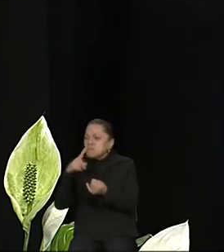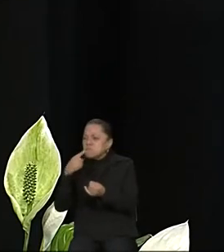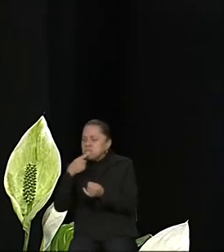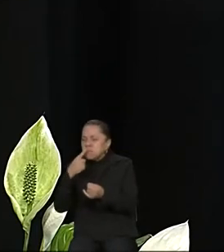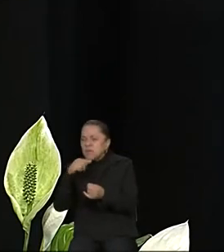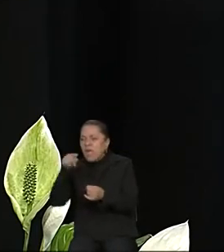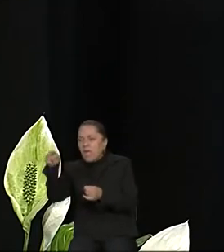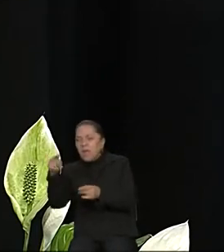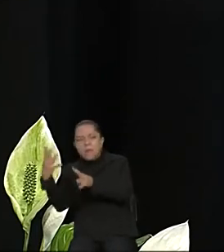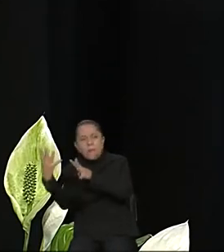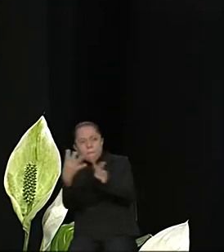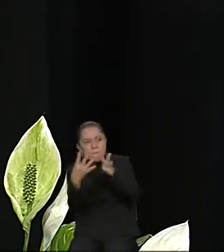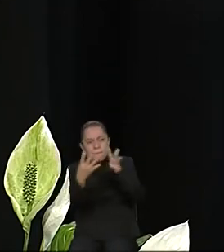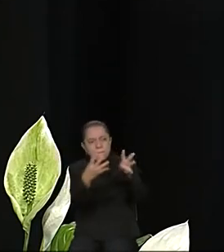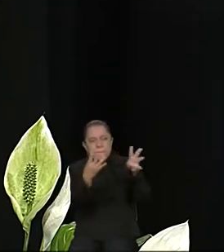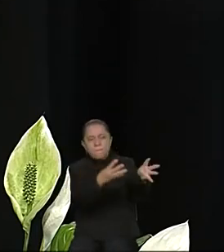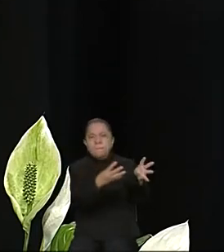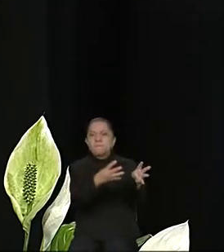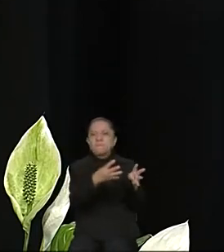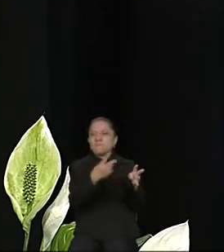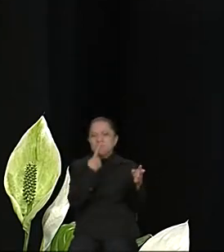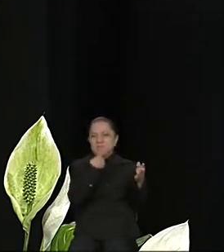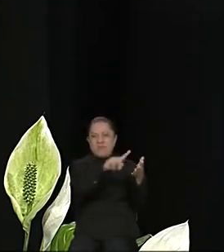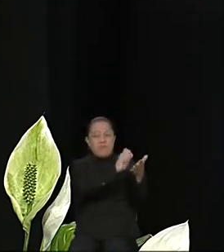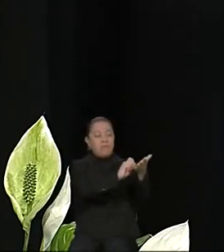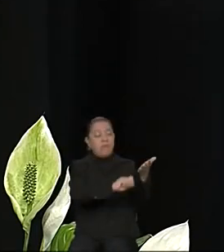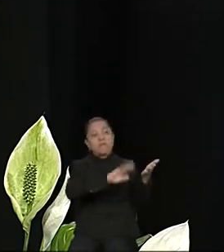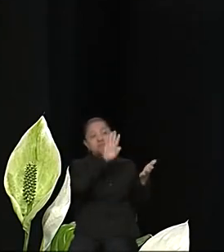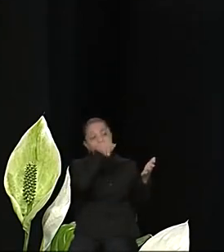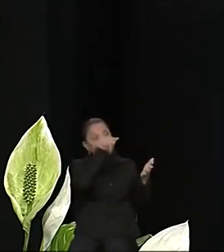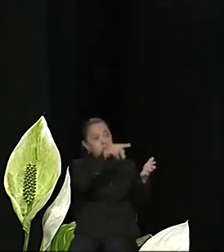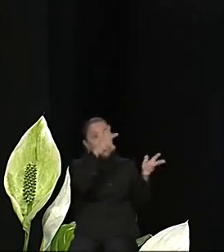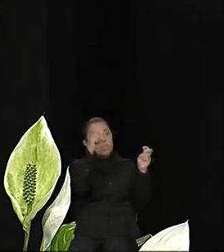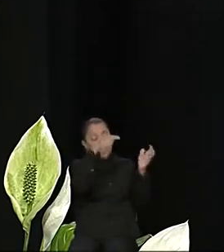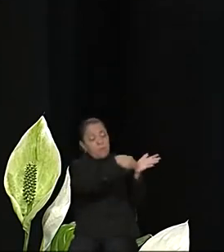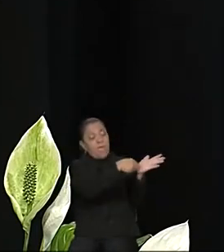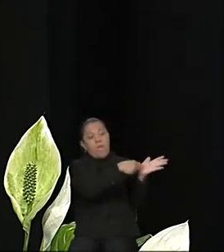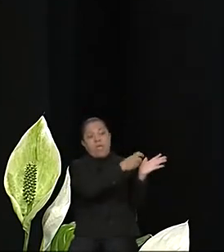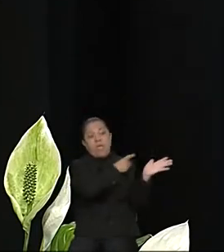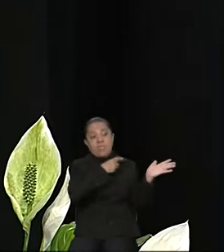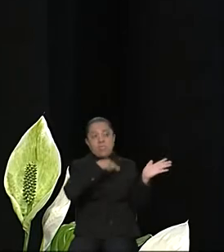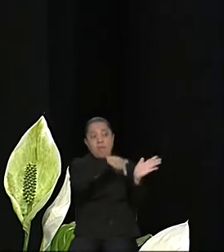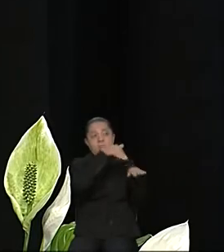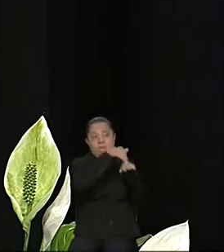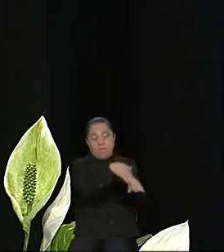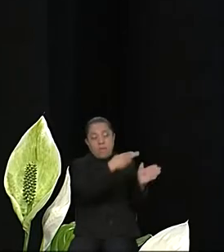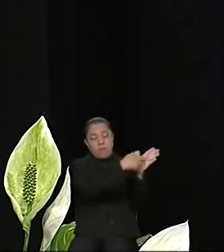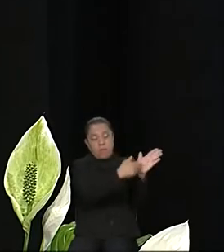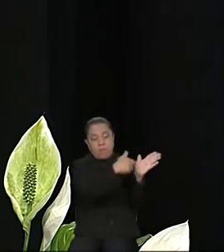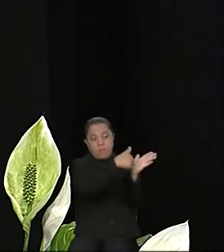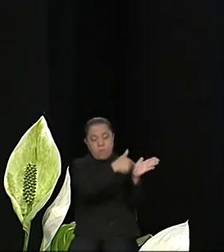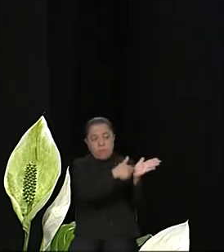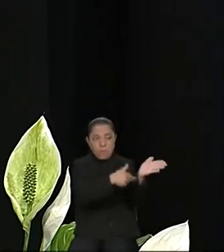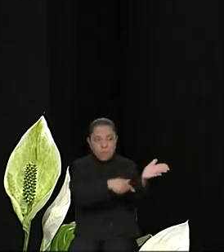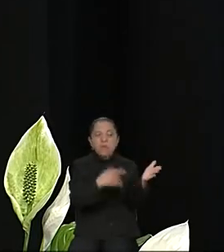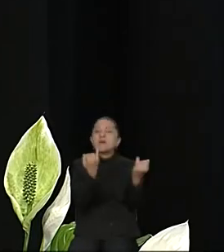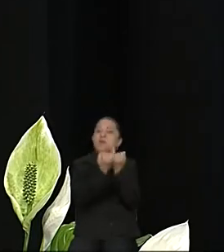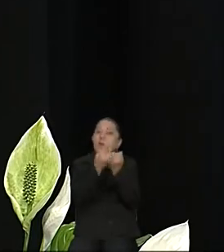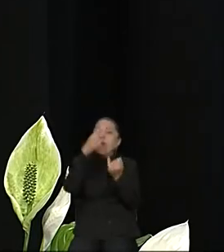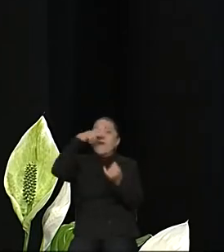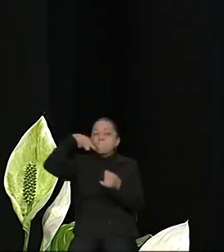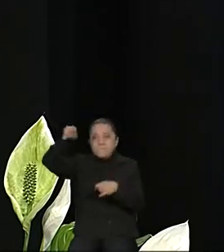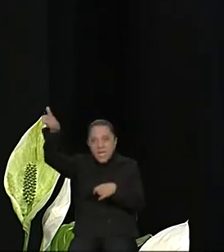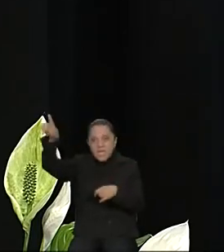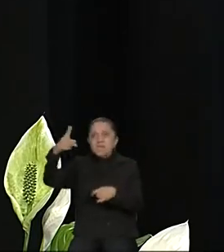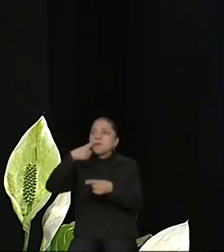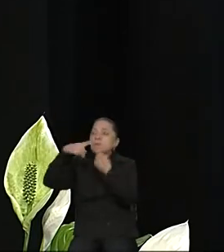México en torno a este tema, y me parece que debemos atenderlos con mucha responsabilidad. El tema de la capacitación a los policías